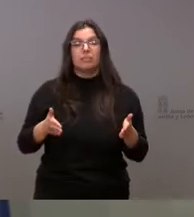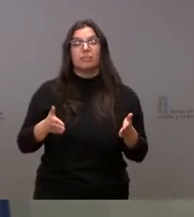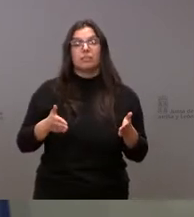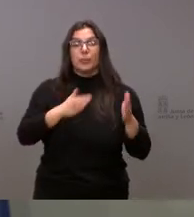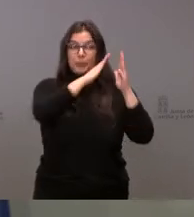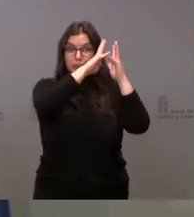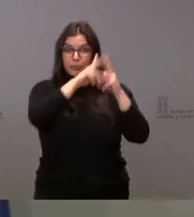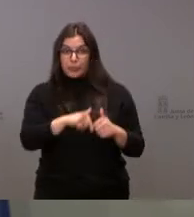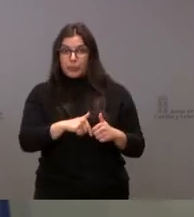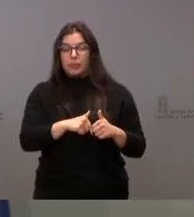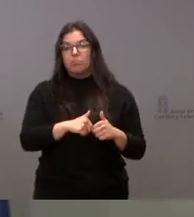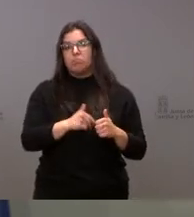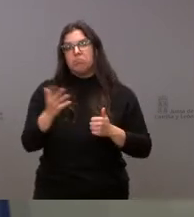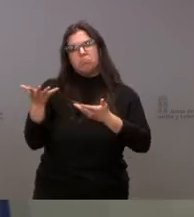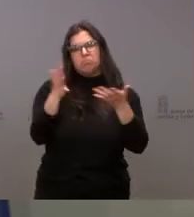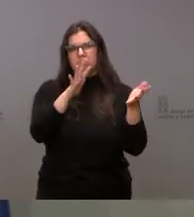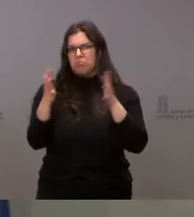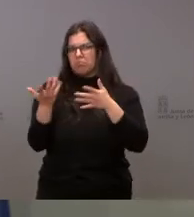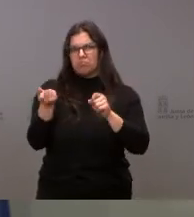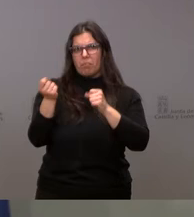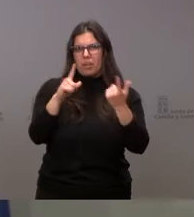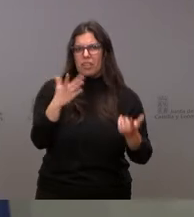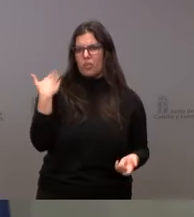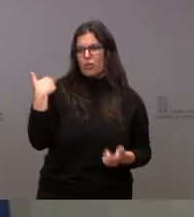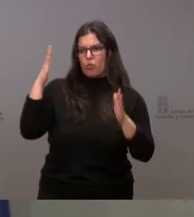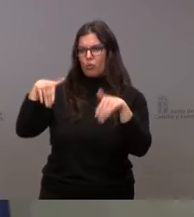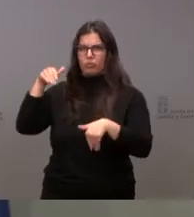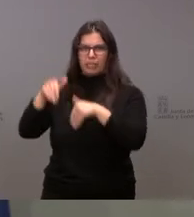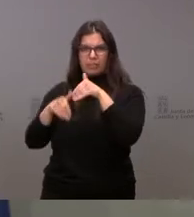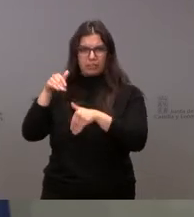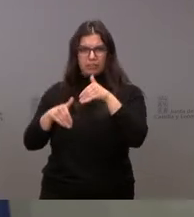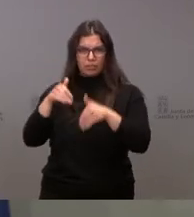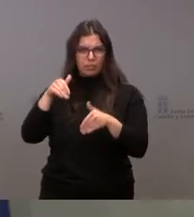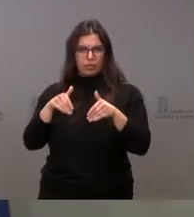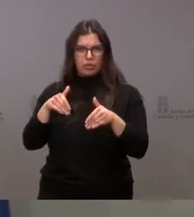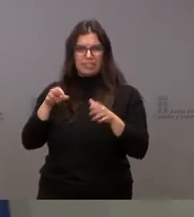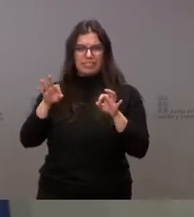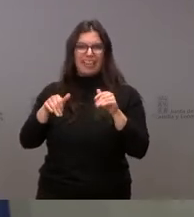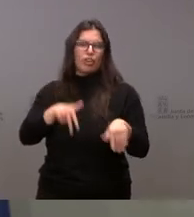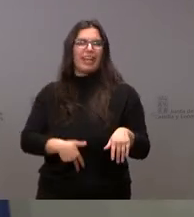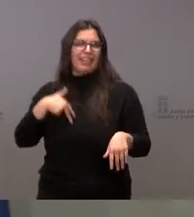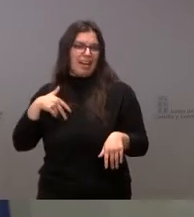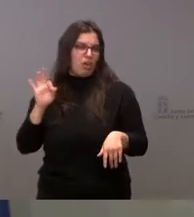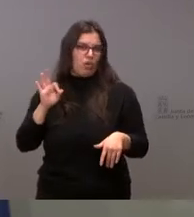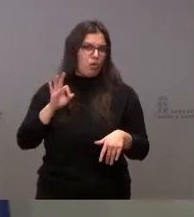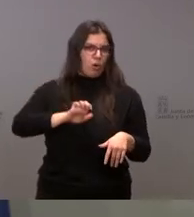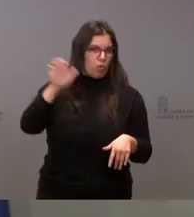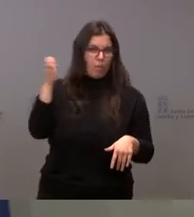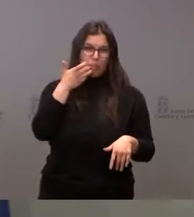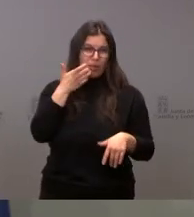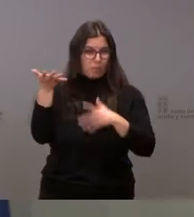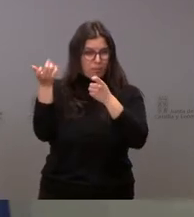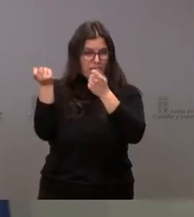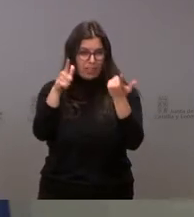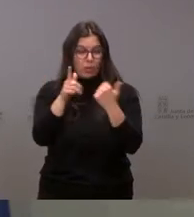ámbito autonómico es comparable al que ha habido en las elecciones anteriores de carácter general o de carácter europeo. Y solo